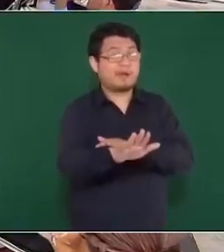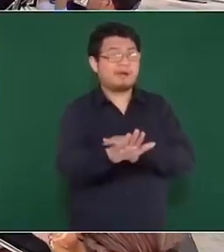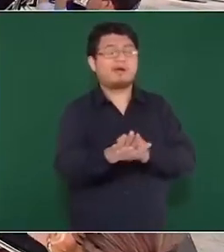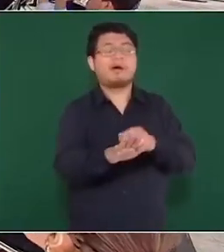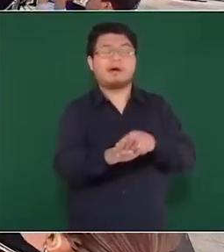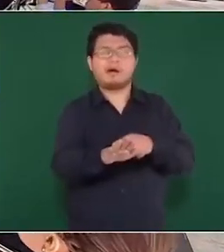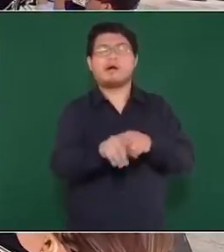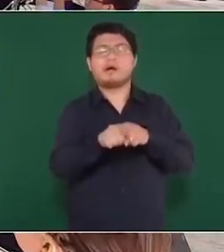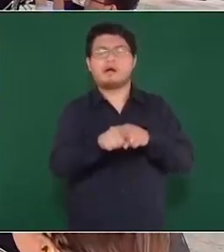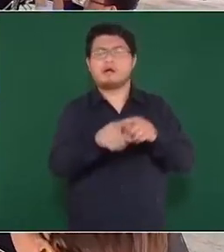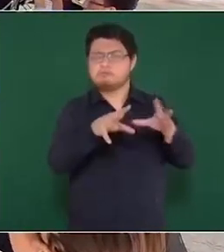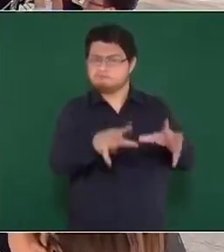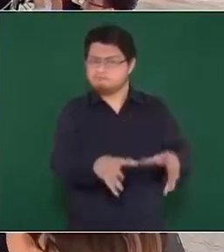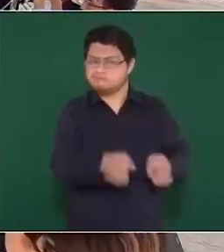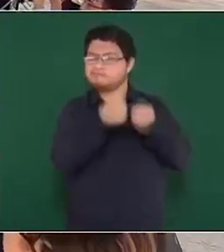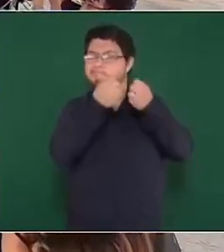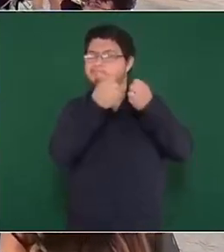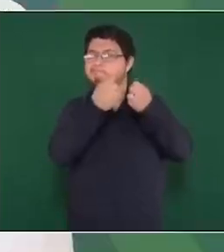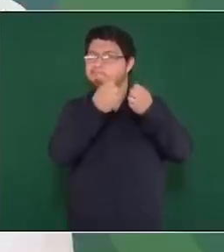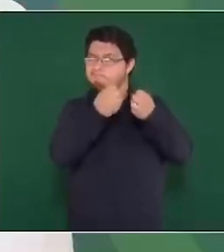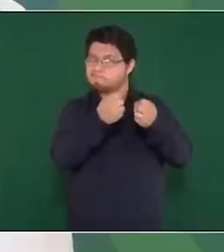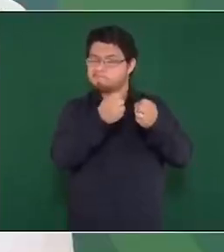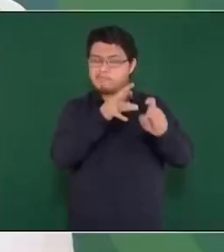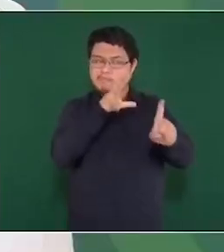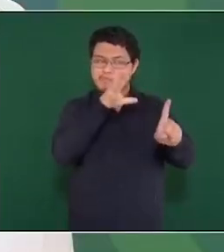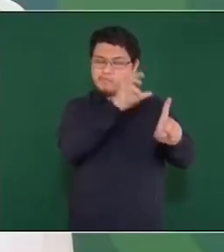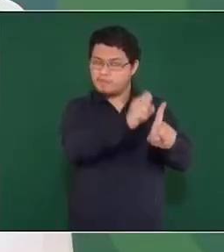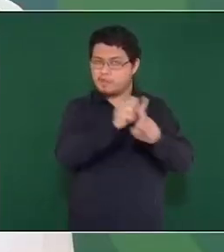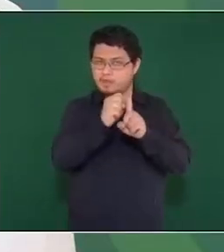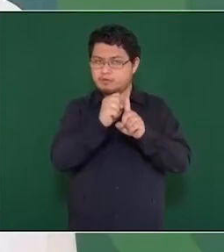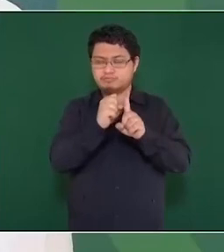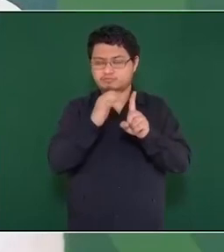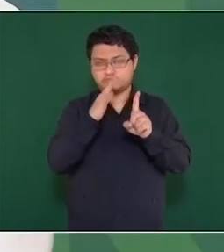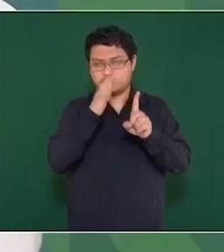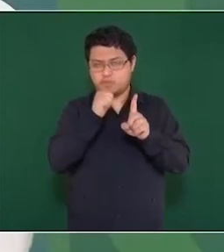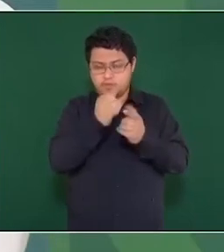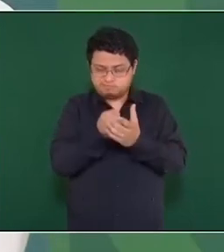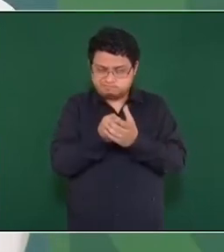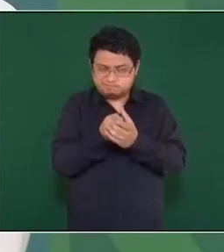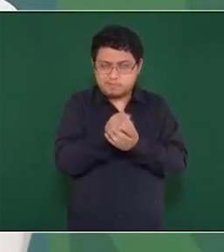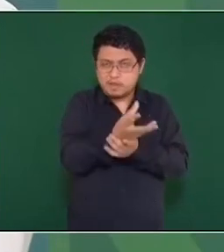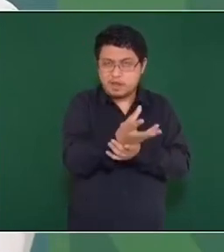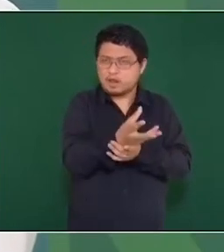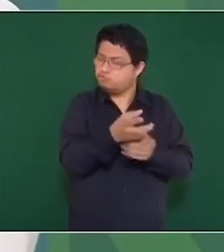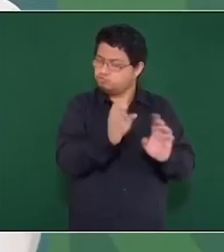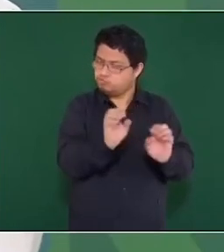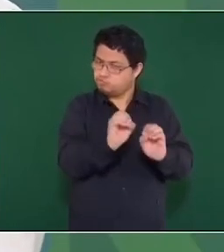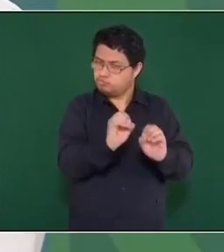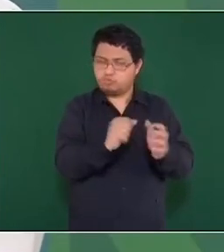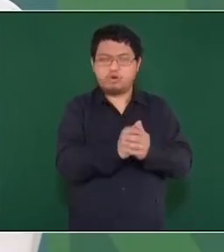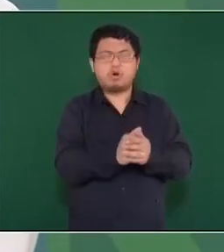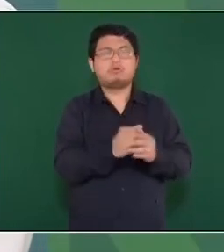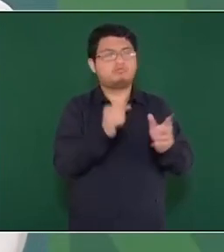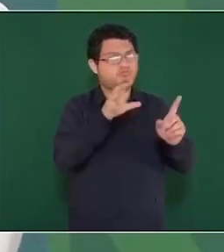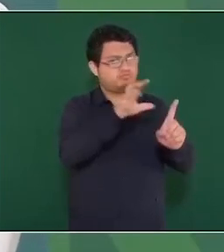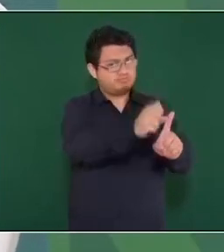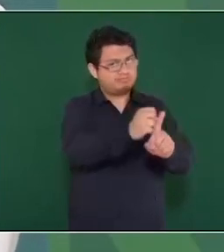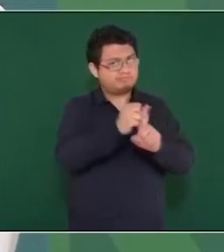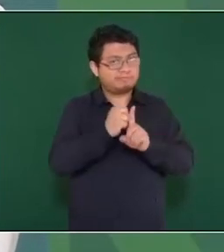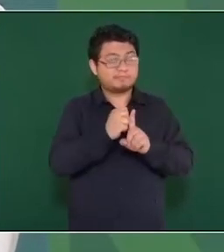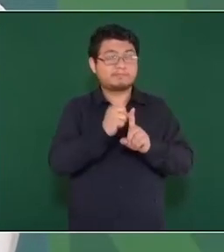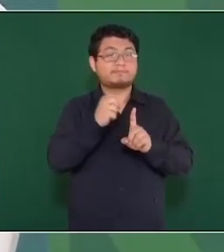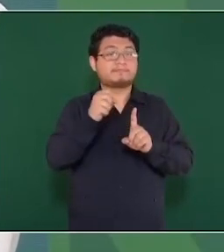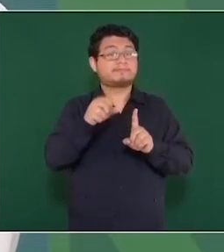tiempo y no pudieron fugarse presos. Sin